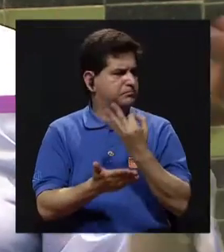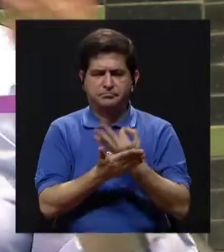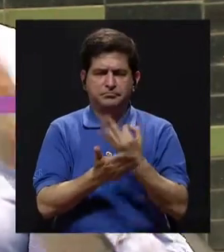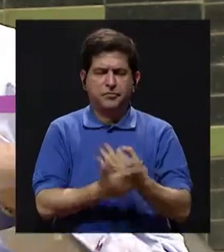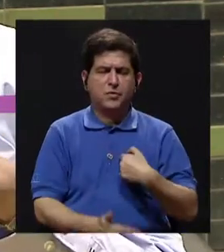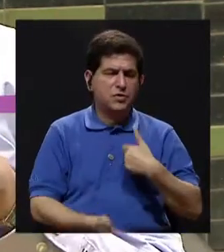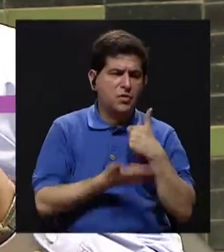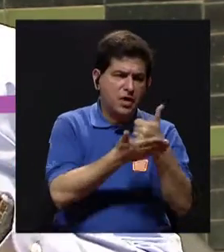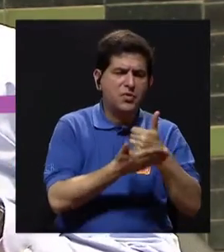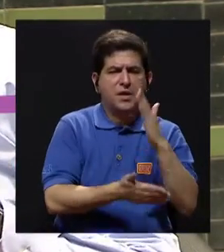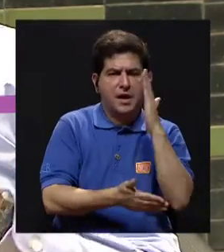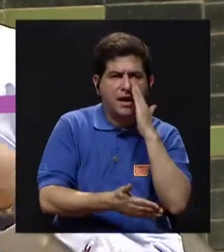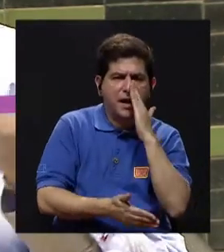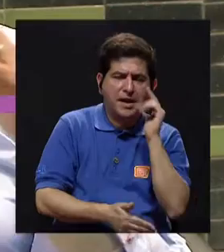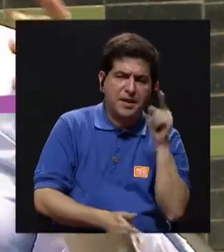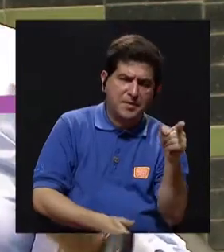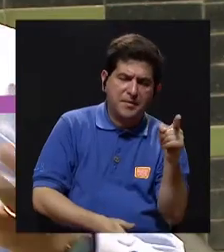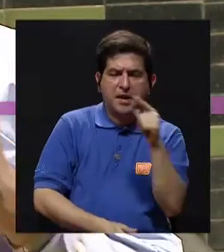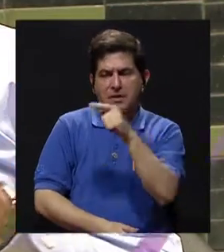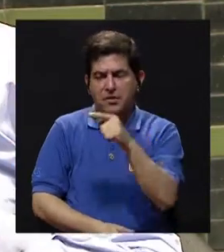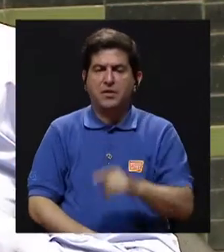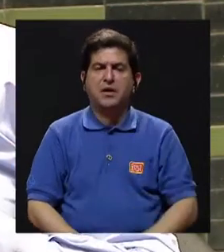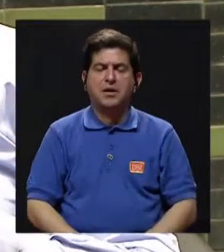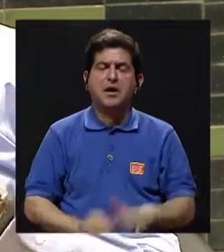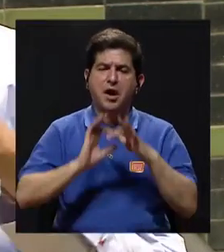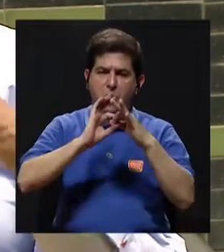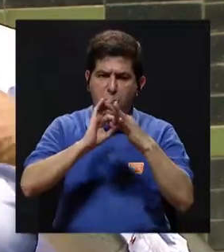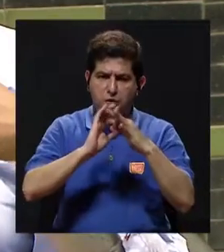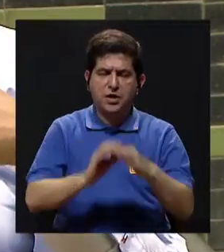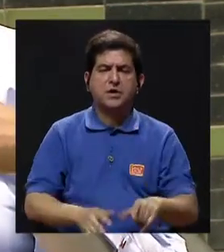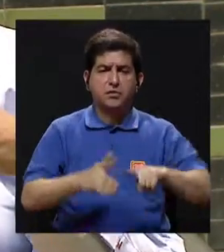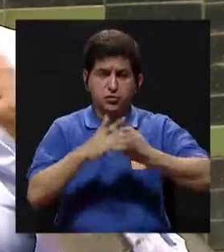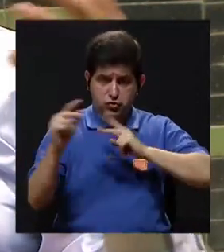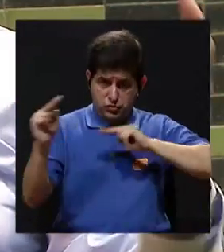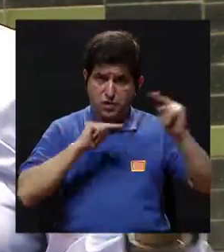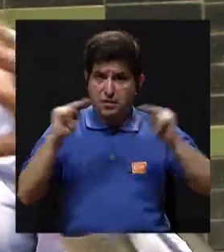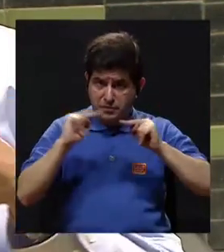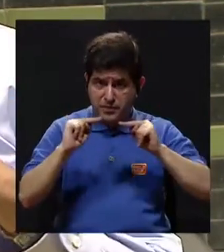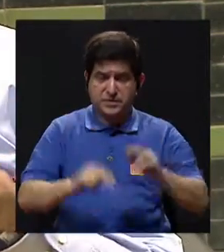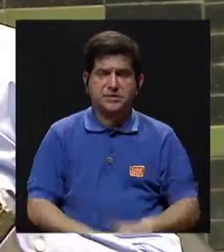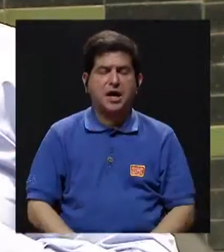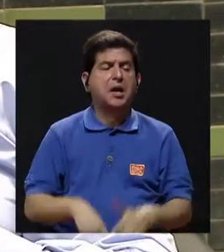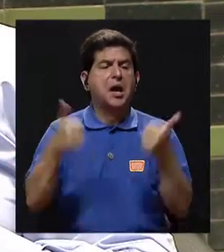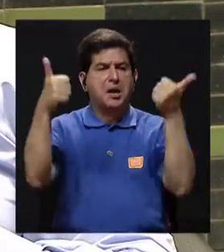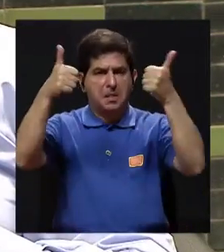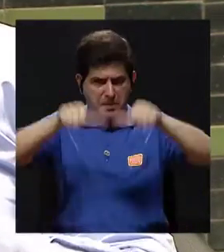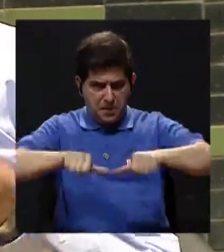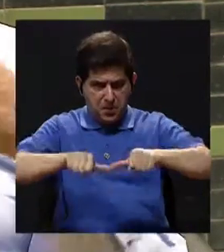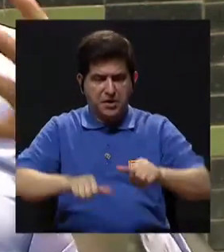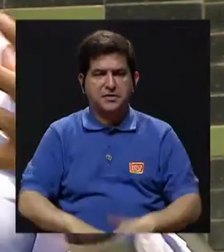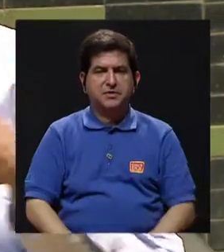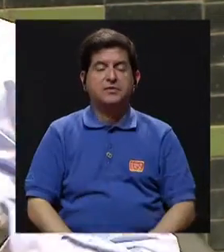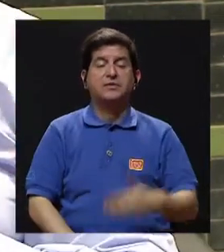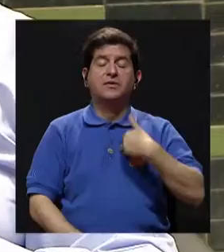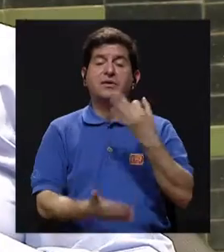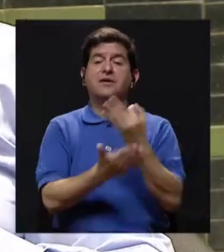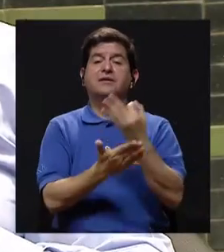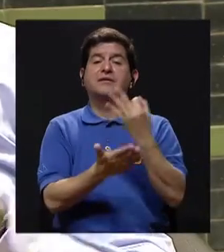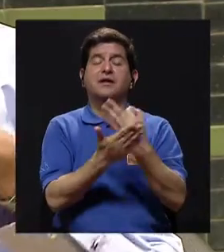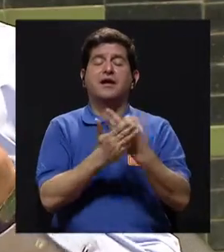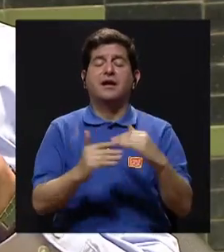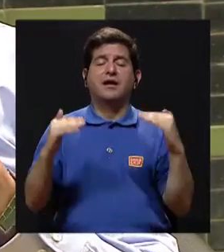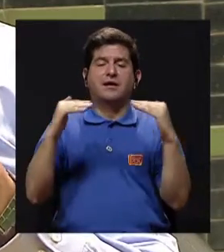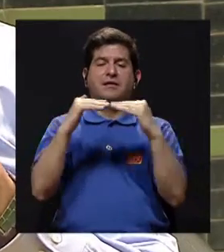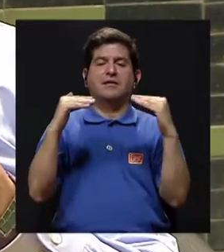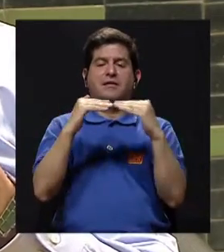a la mamá de él o a la mamá de ella, en conjunto lo hacemos. Si queremos empezar un negocio, nos ponemos de acuerdo. Y así tenemos finanzas